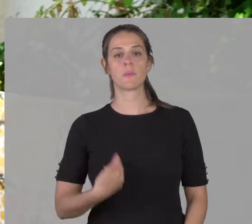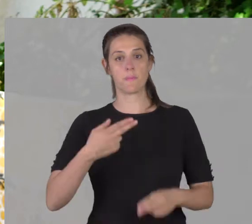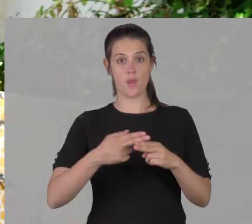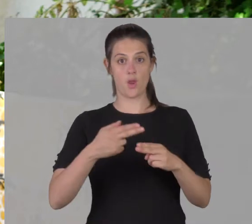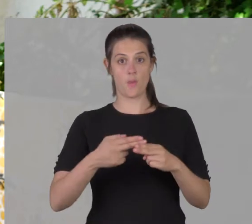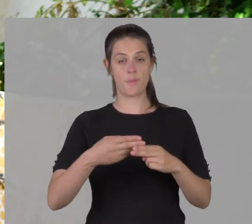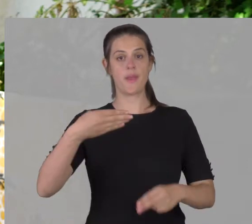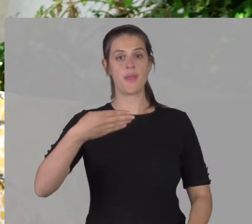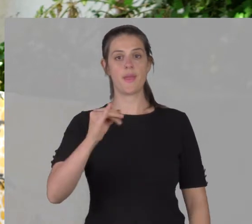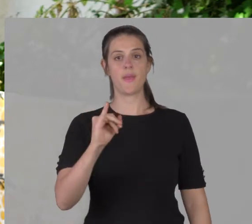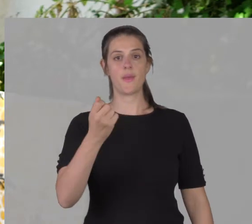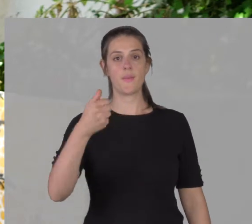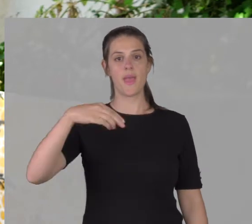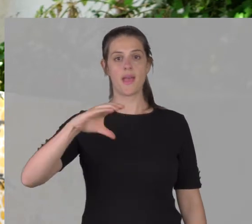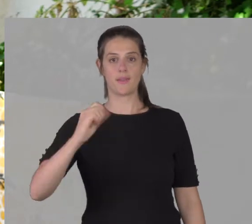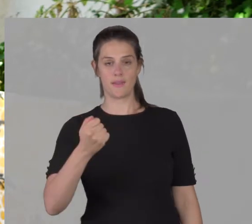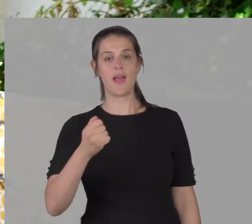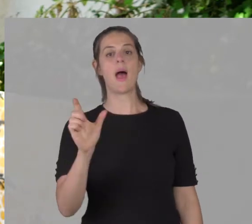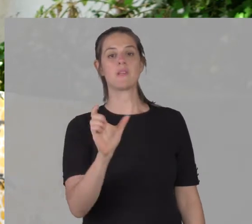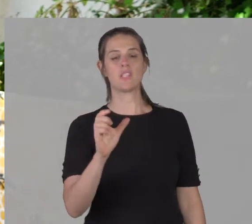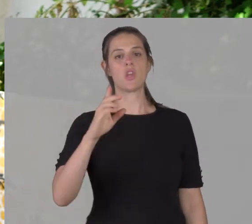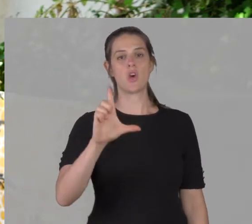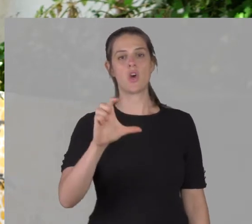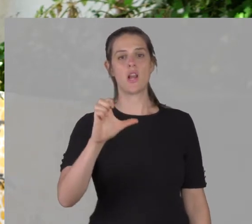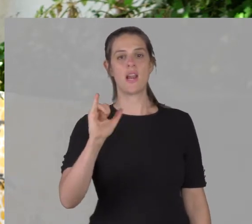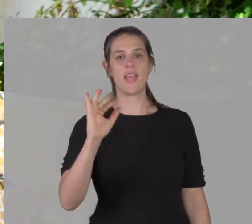Mi nombre es Bianca Leitón,